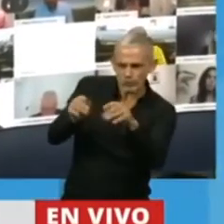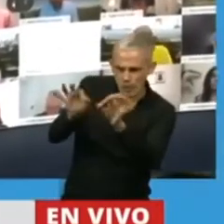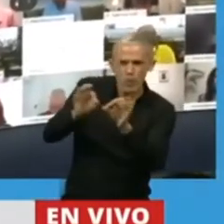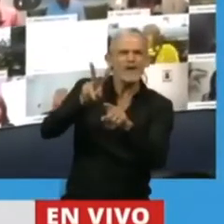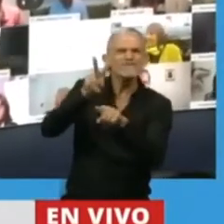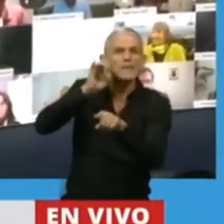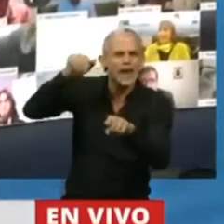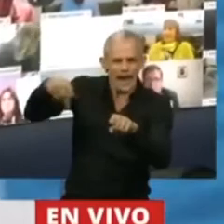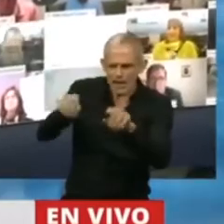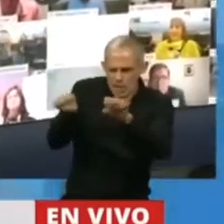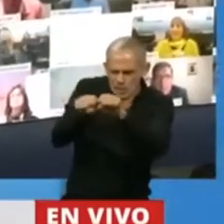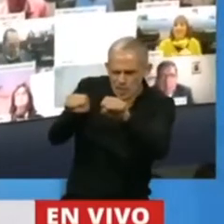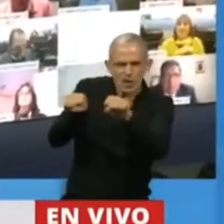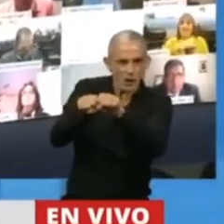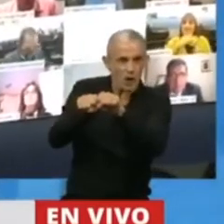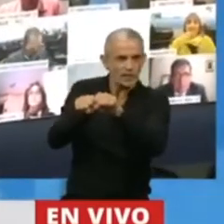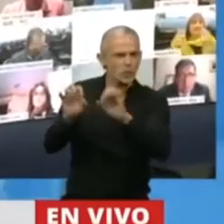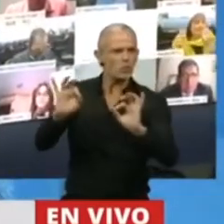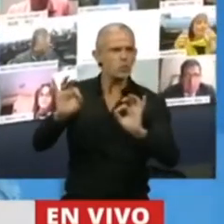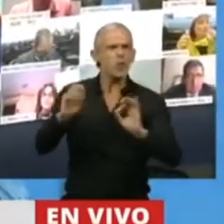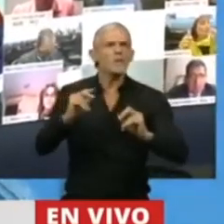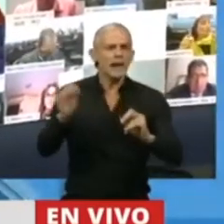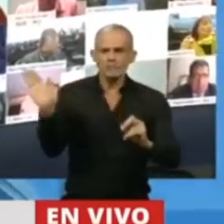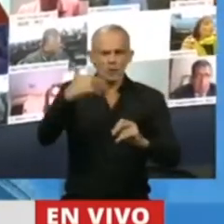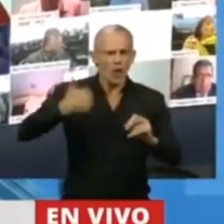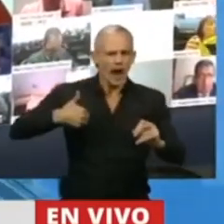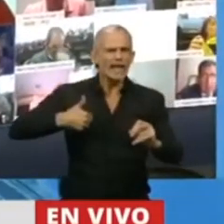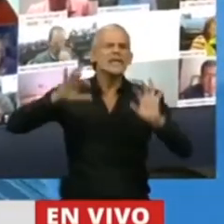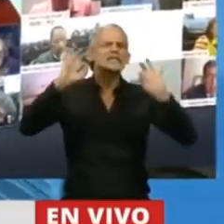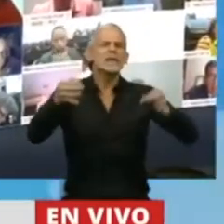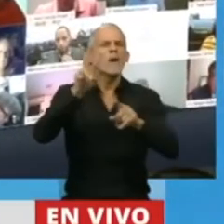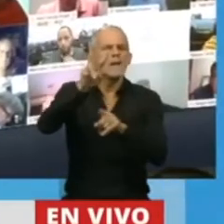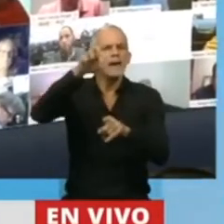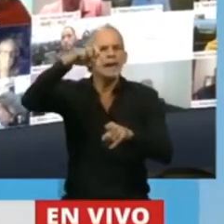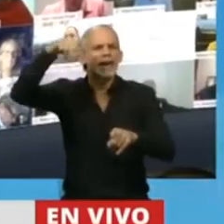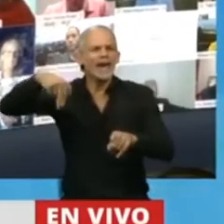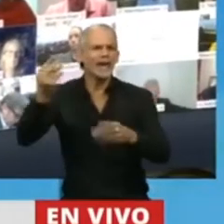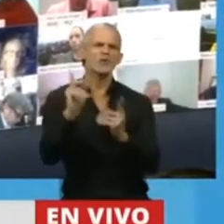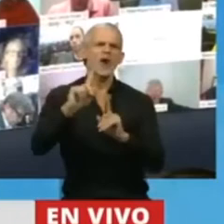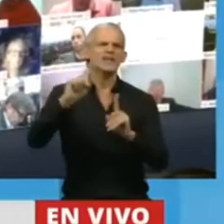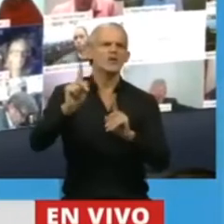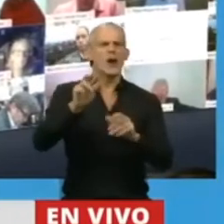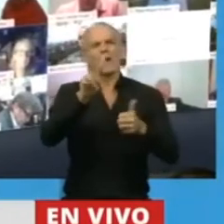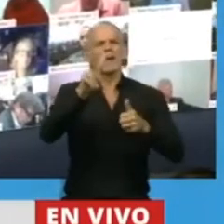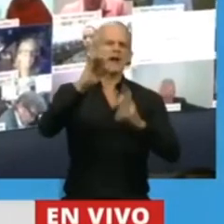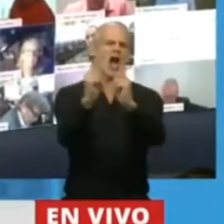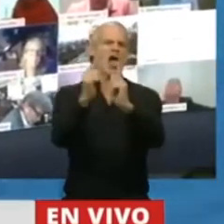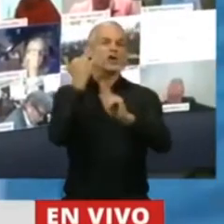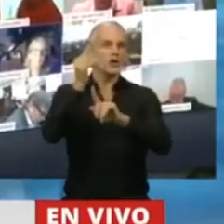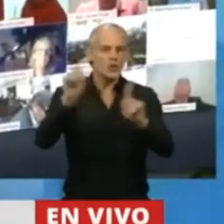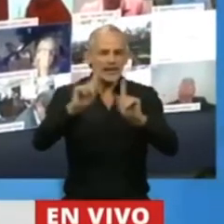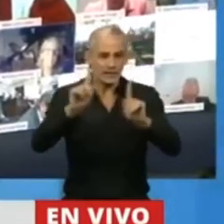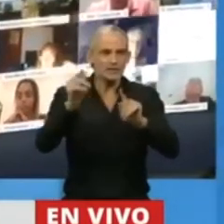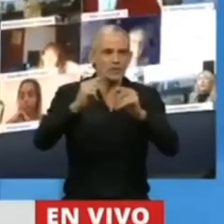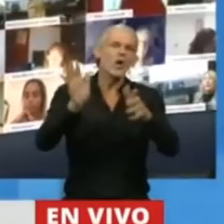VPN. Que esté funcionando esto para el resto de la Argentina, tiene que saberlo. VPN no es solamente una sigla, es la posibilidad de tener